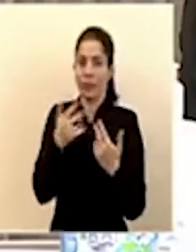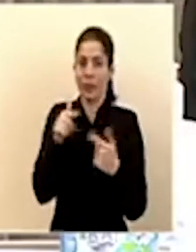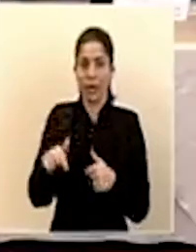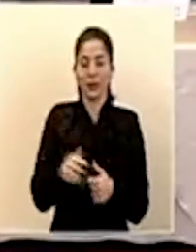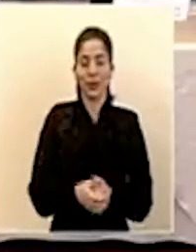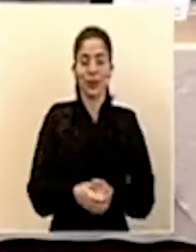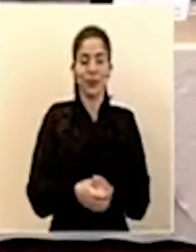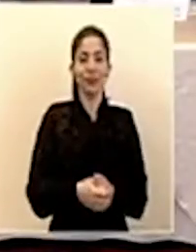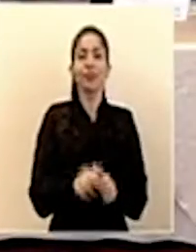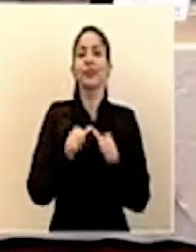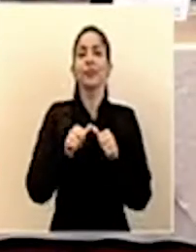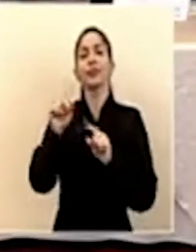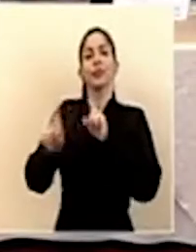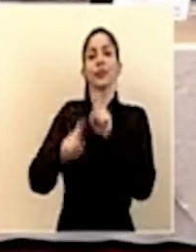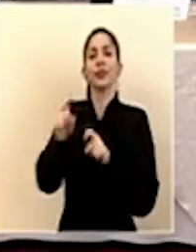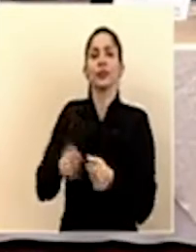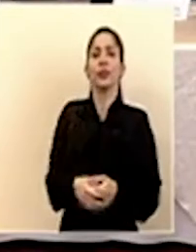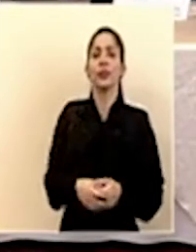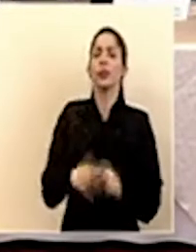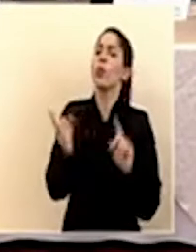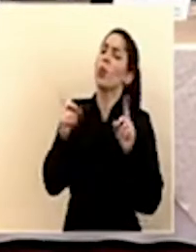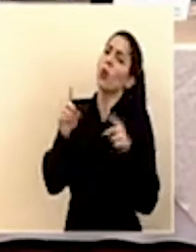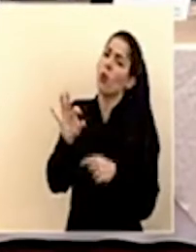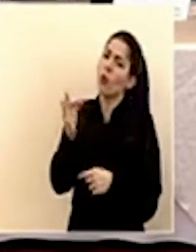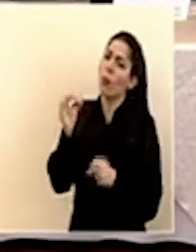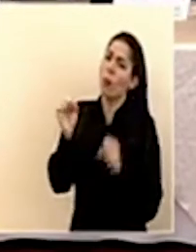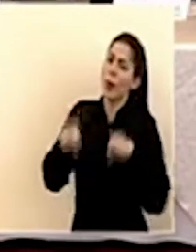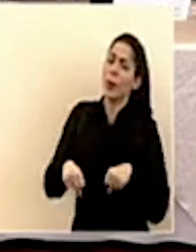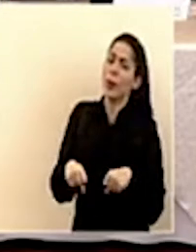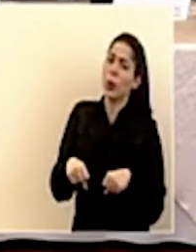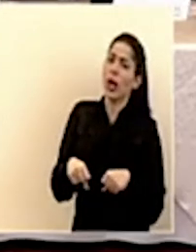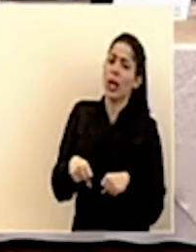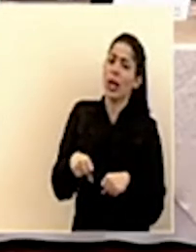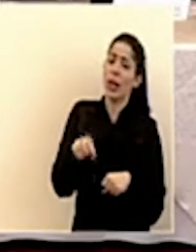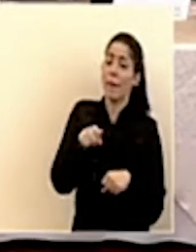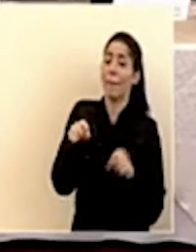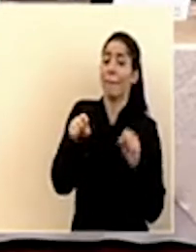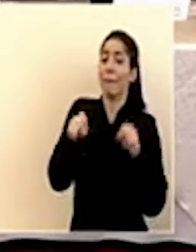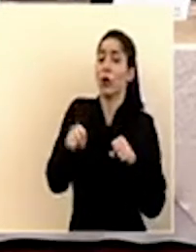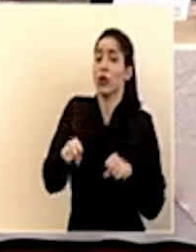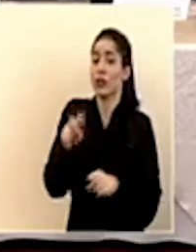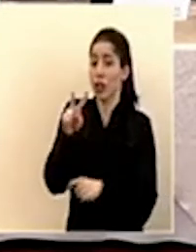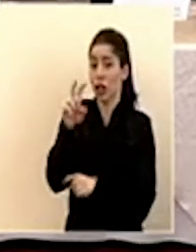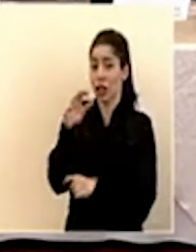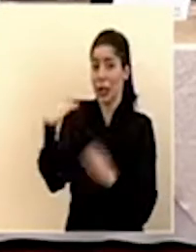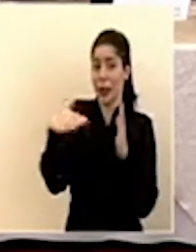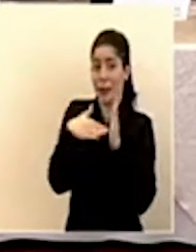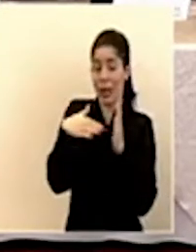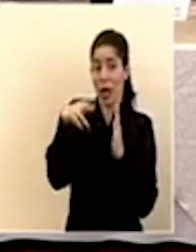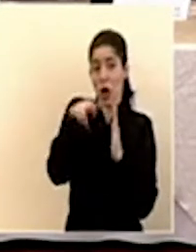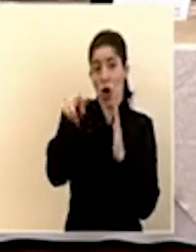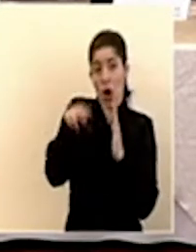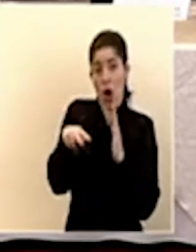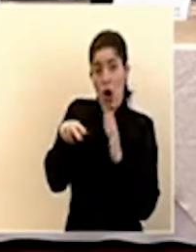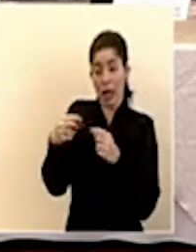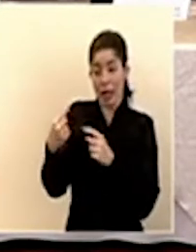Continuamos con las consultas. ¿De qué forma se va a hacer llegar esos posibles 200 mil colones a las